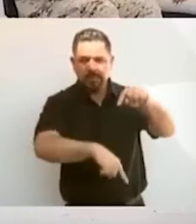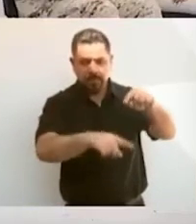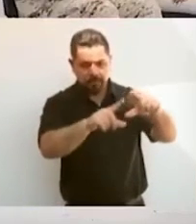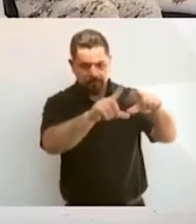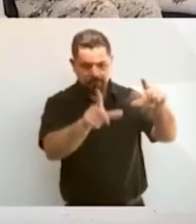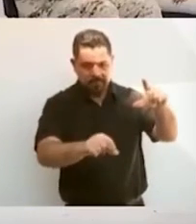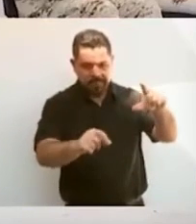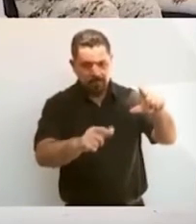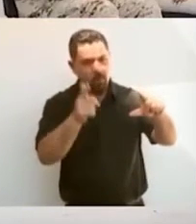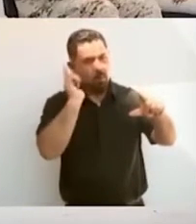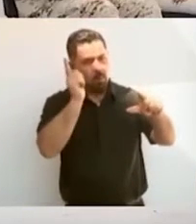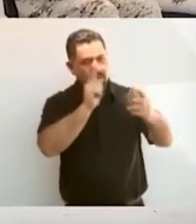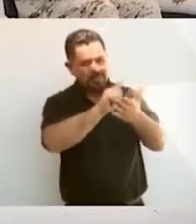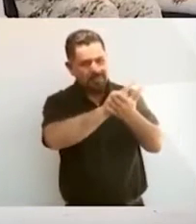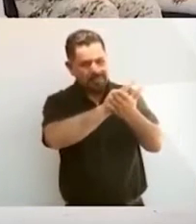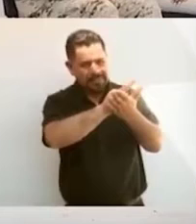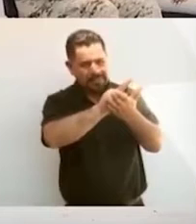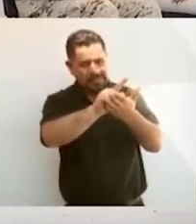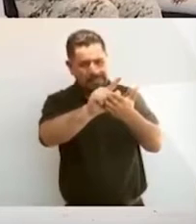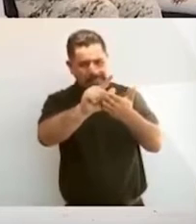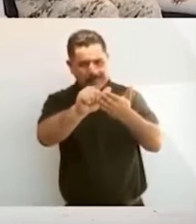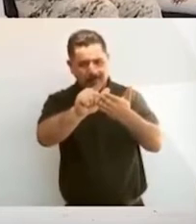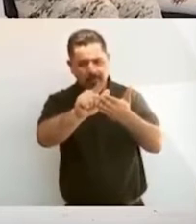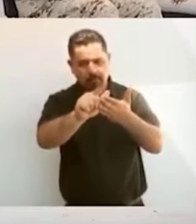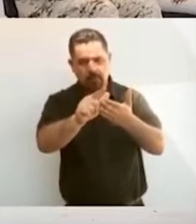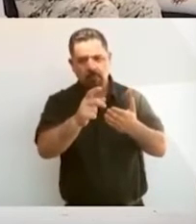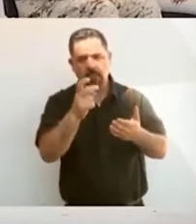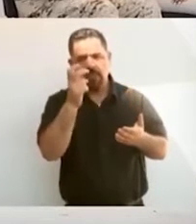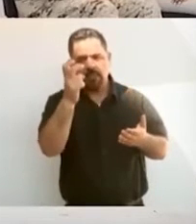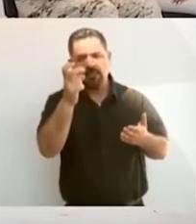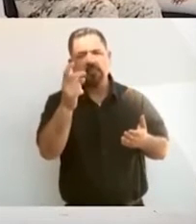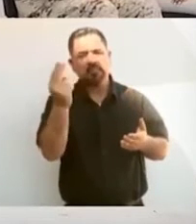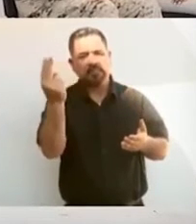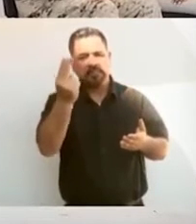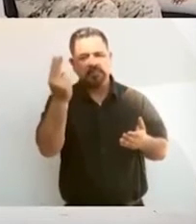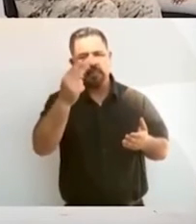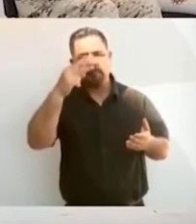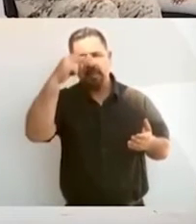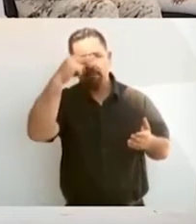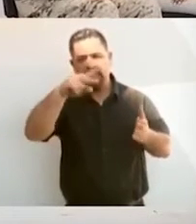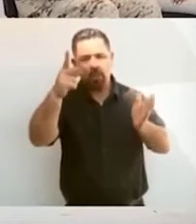sí va a lograr el renacimiento de México.